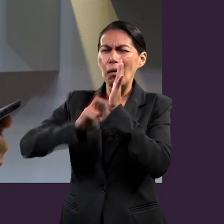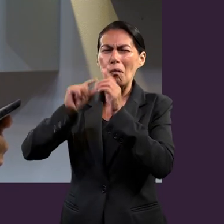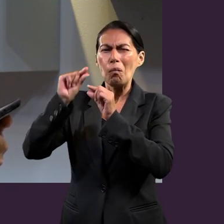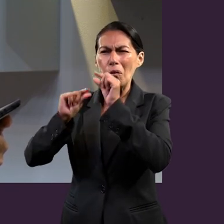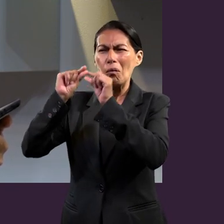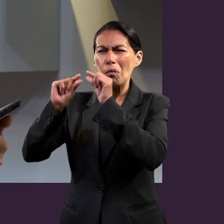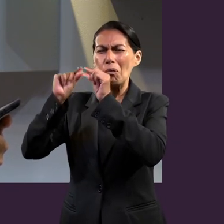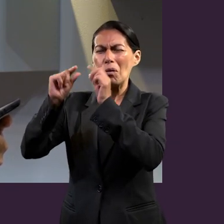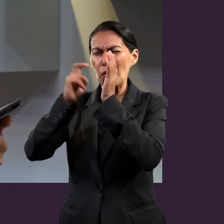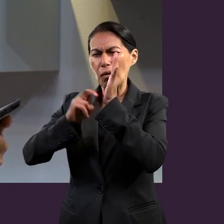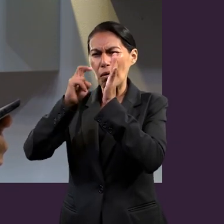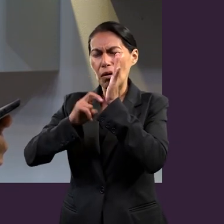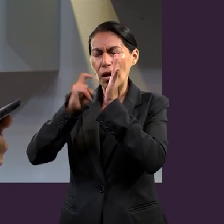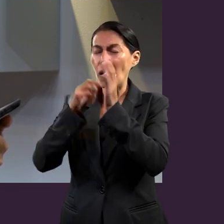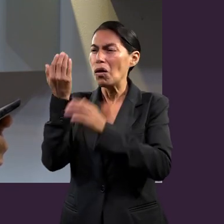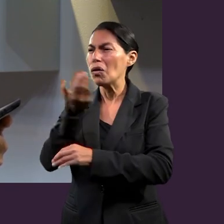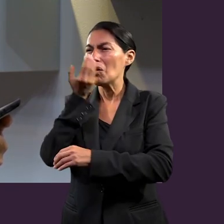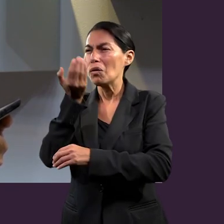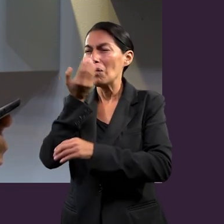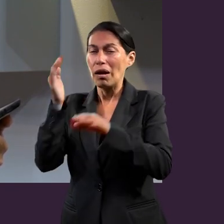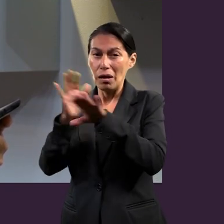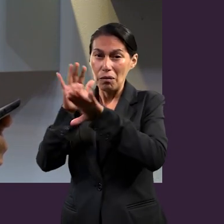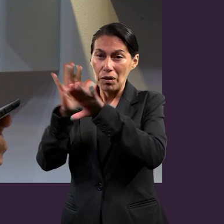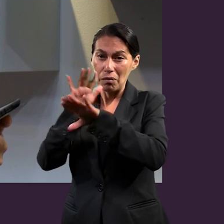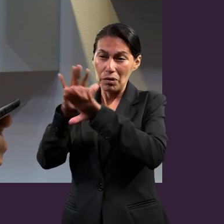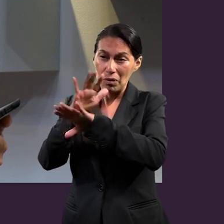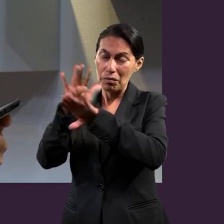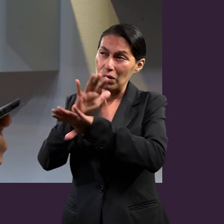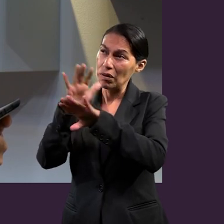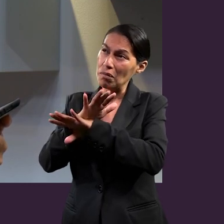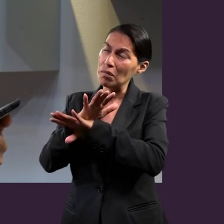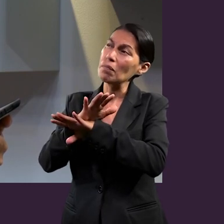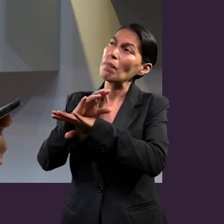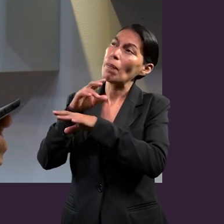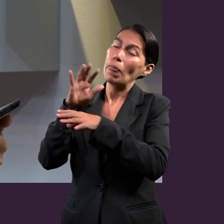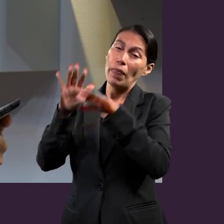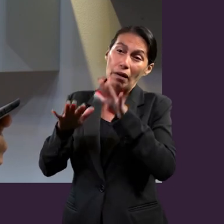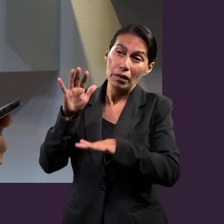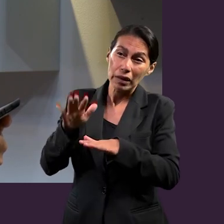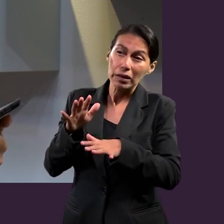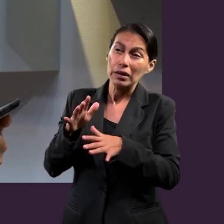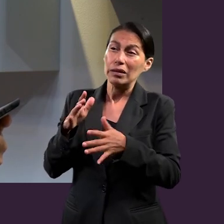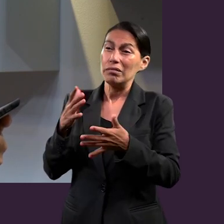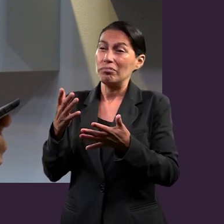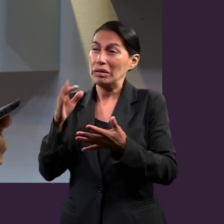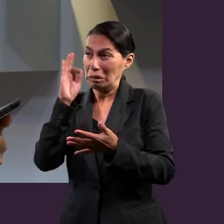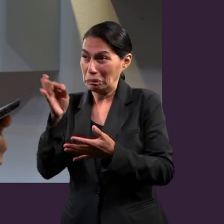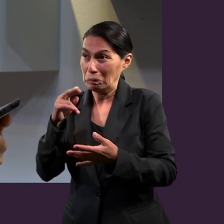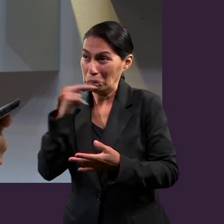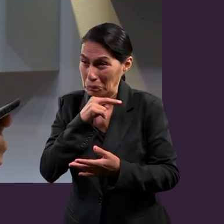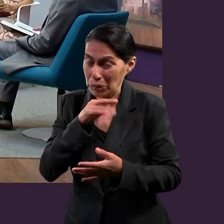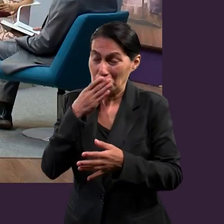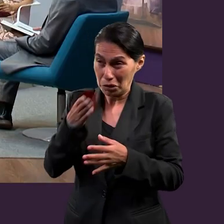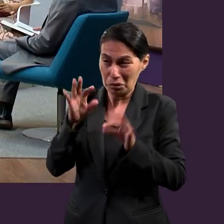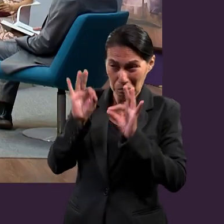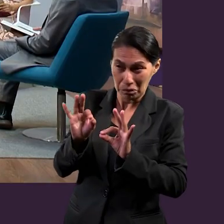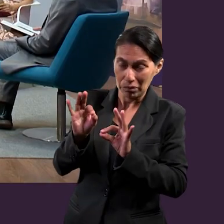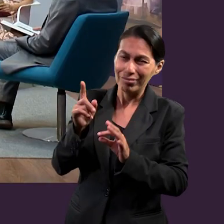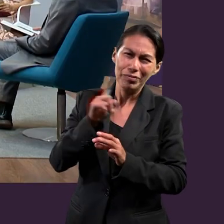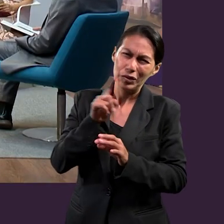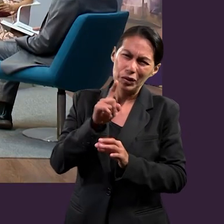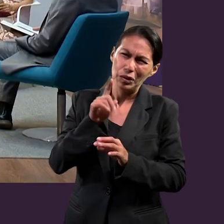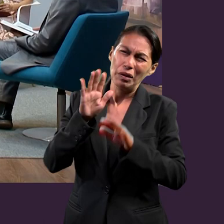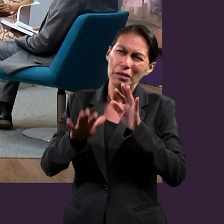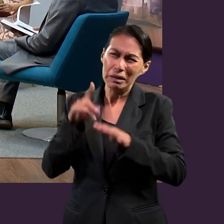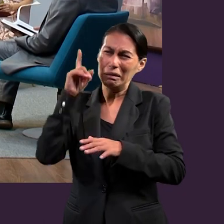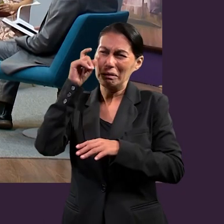debiéramos. En ocasiones, el estilo de vida que tiene que ser temperante, no lo queremos adoptar muy bien. Algunas otras cosas